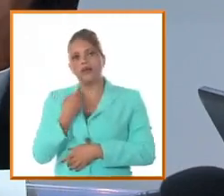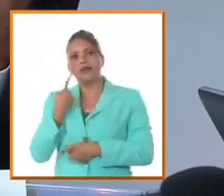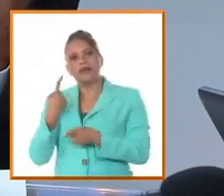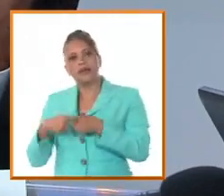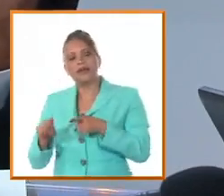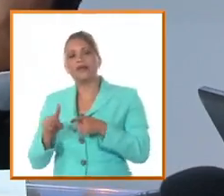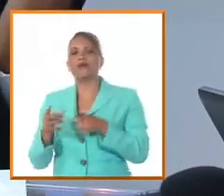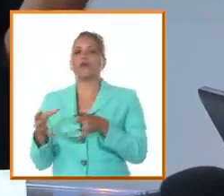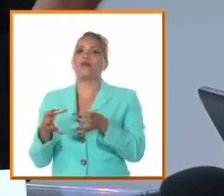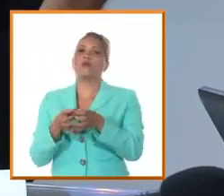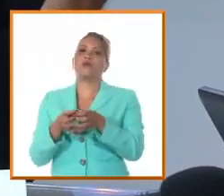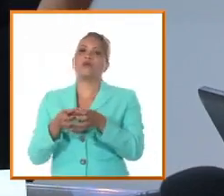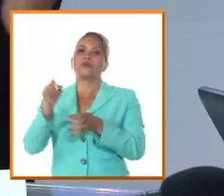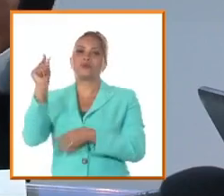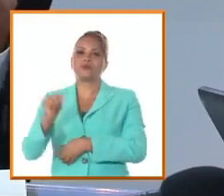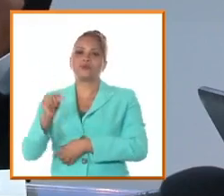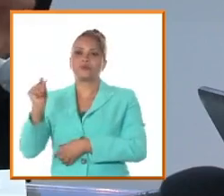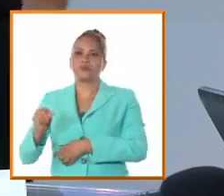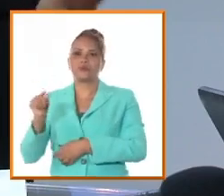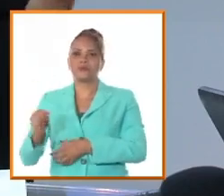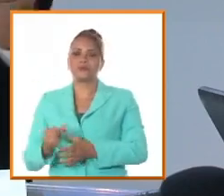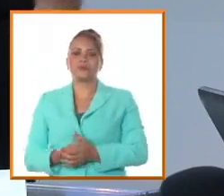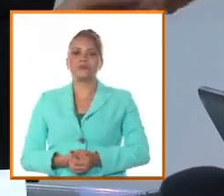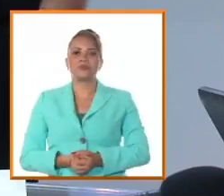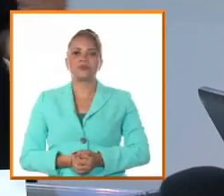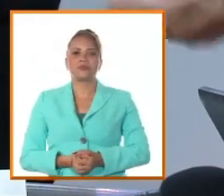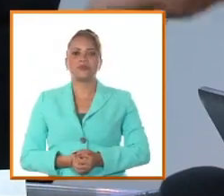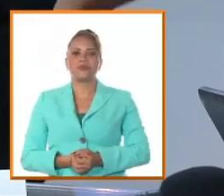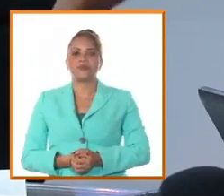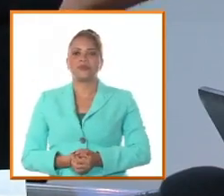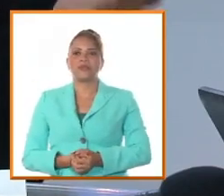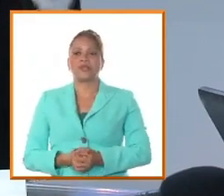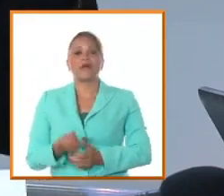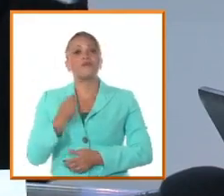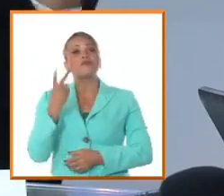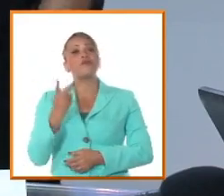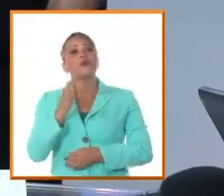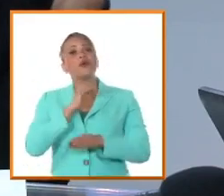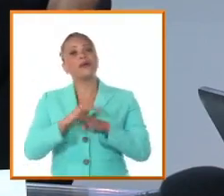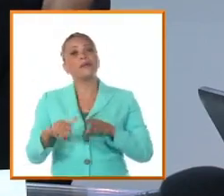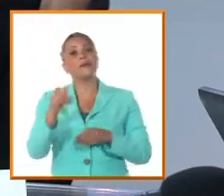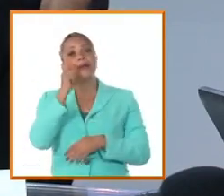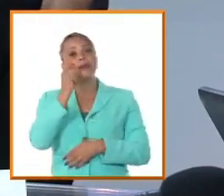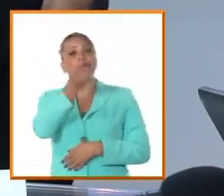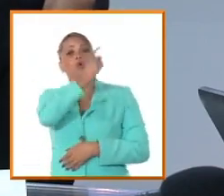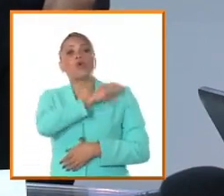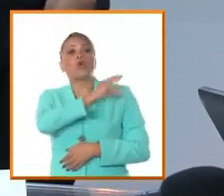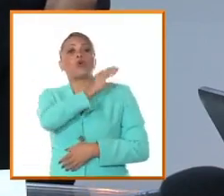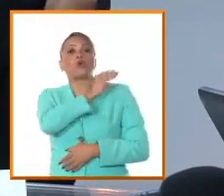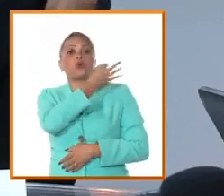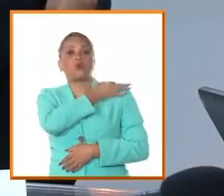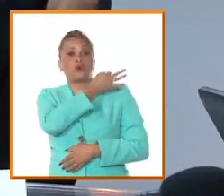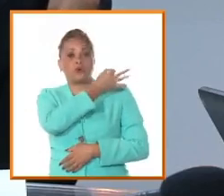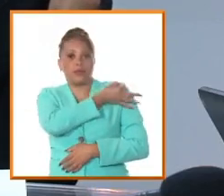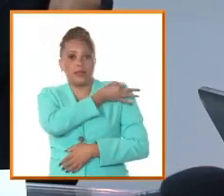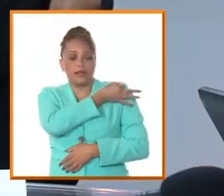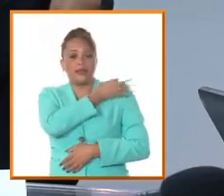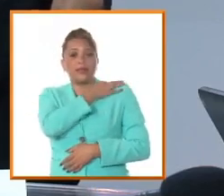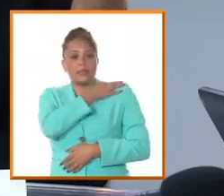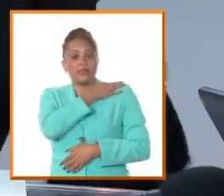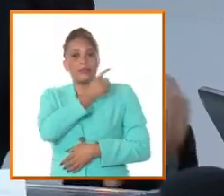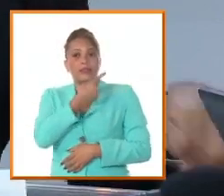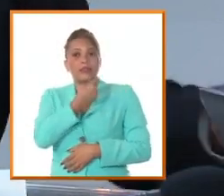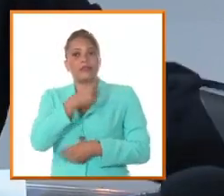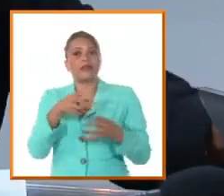alzamiento en la región de Trinidad él y el hermano Adolfo eran coronel del ejército del norte de los Estados